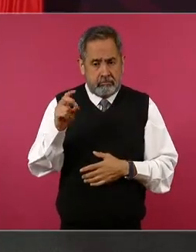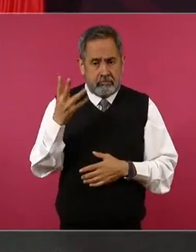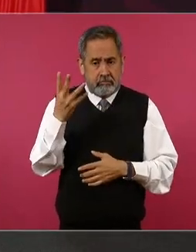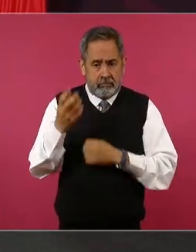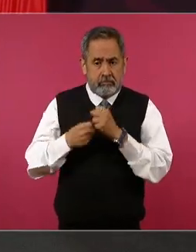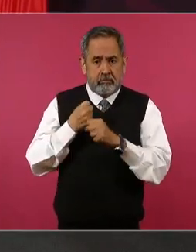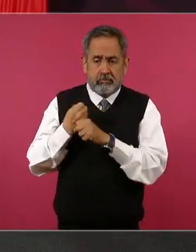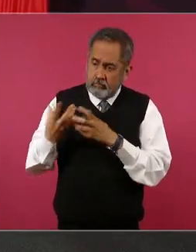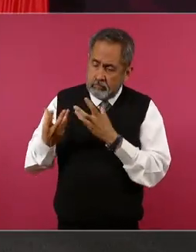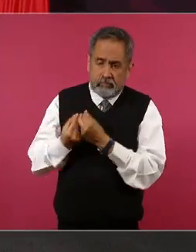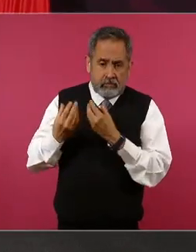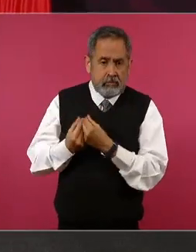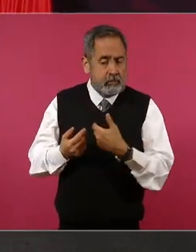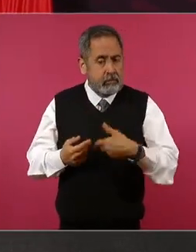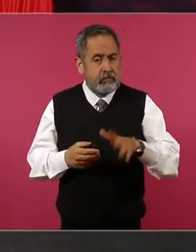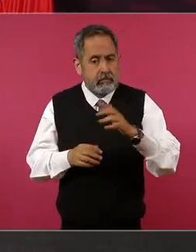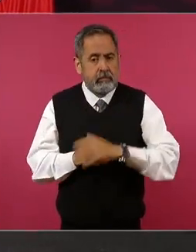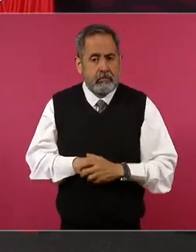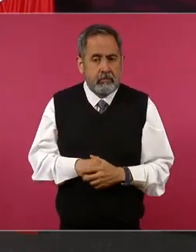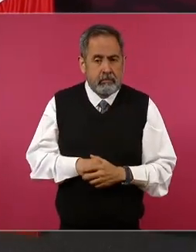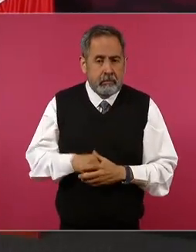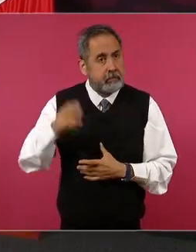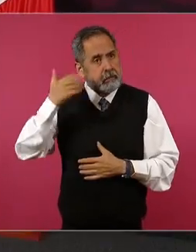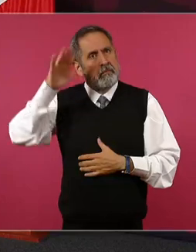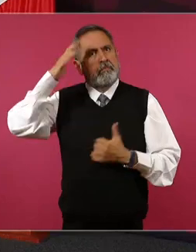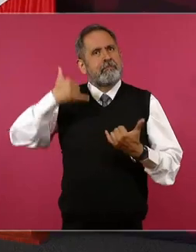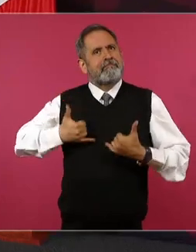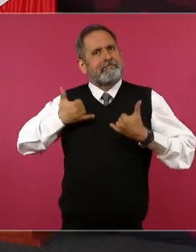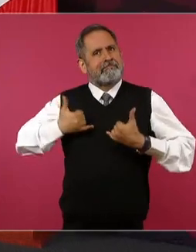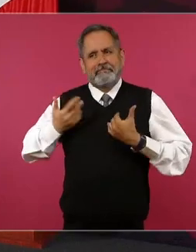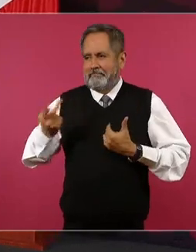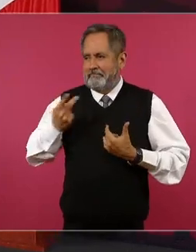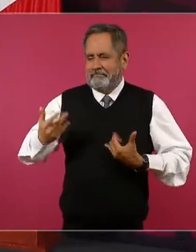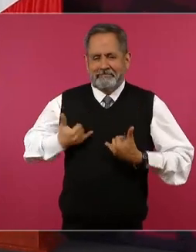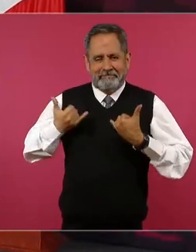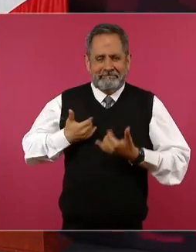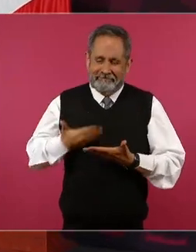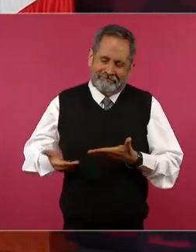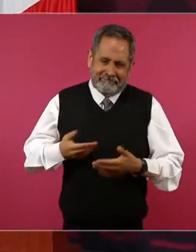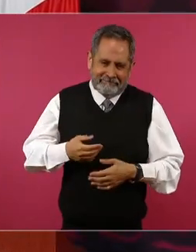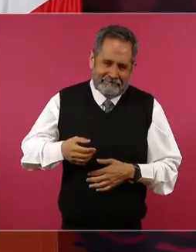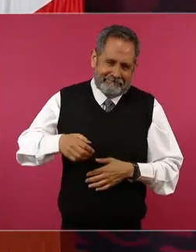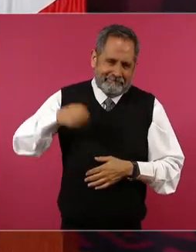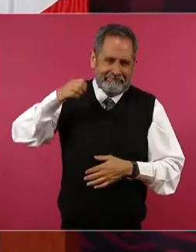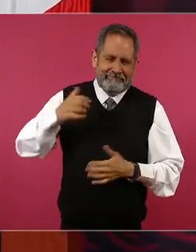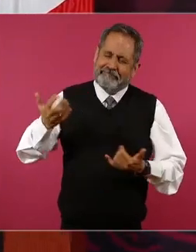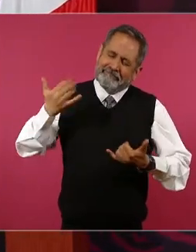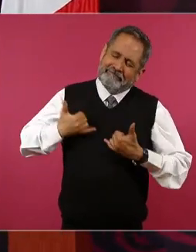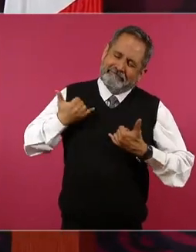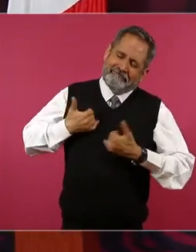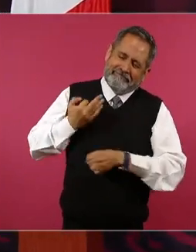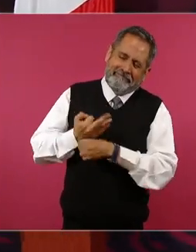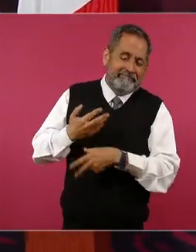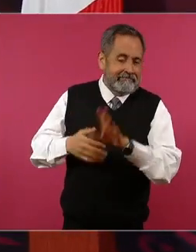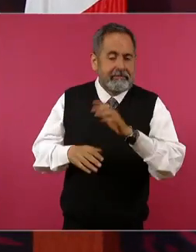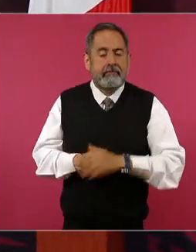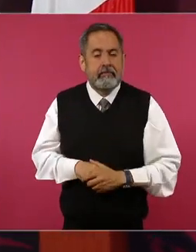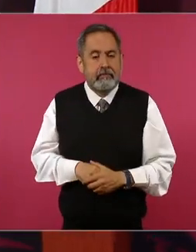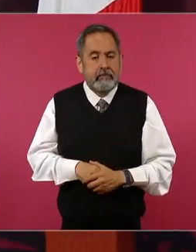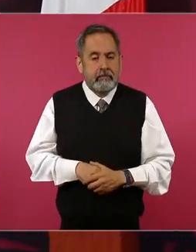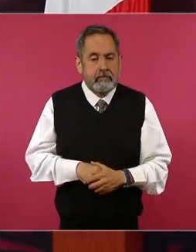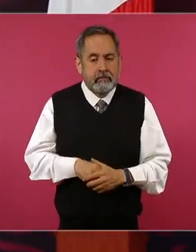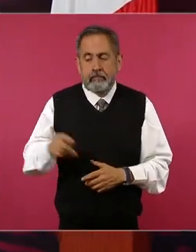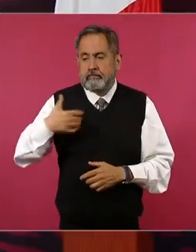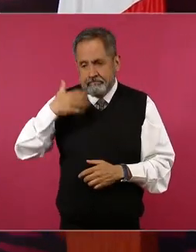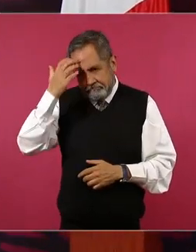sí estábamos jovencitos chamacos chamacas nos